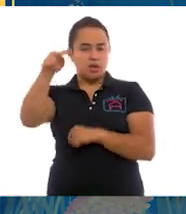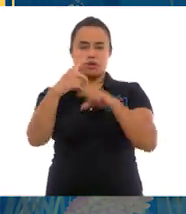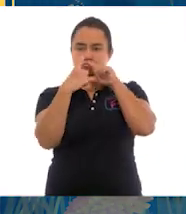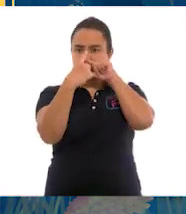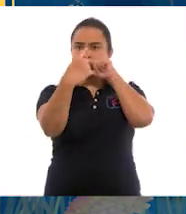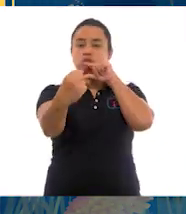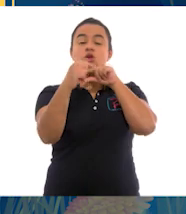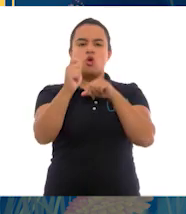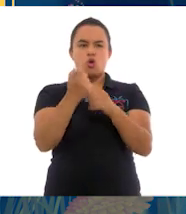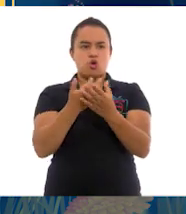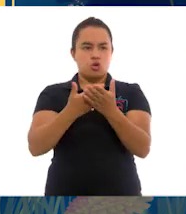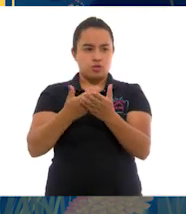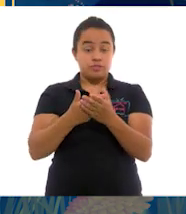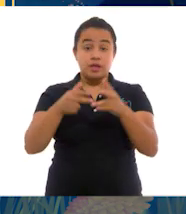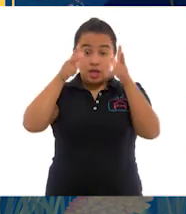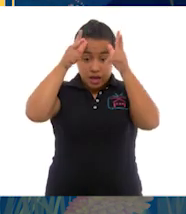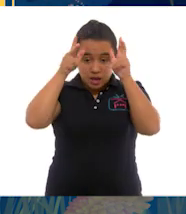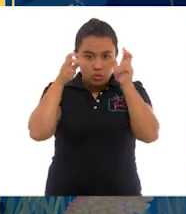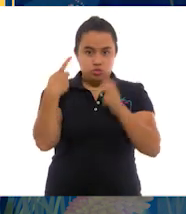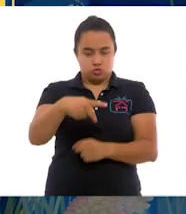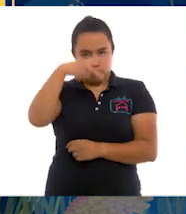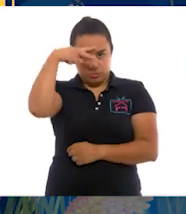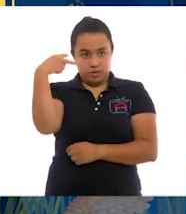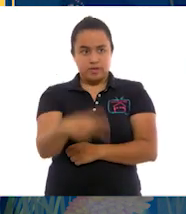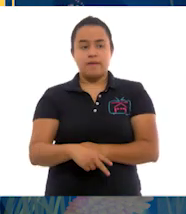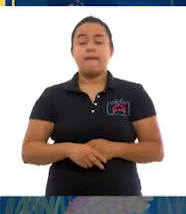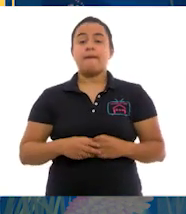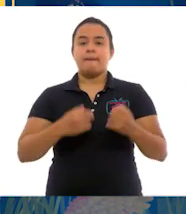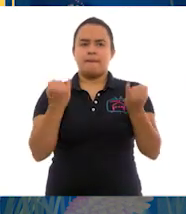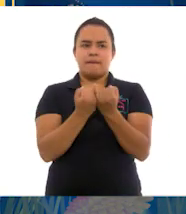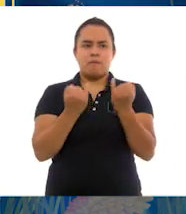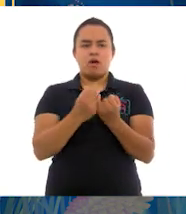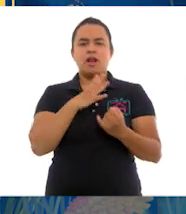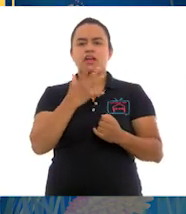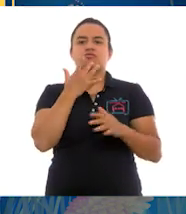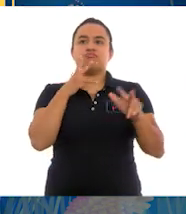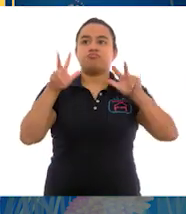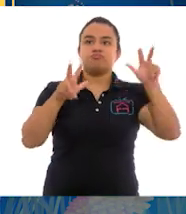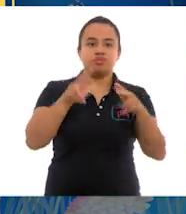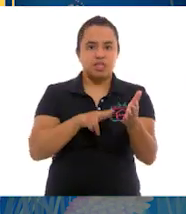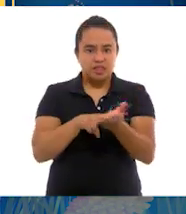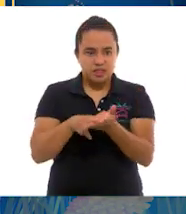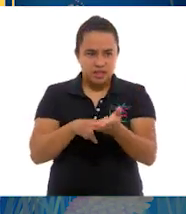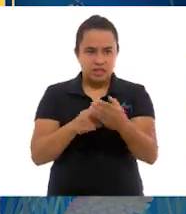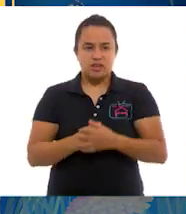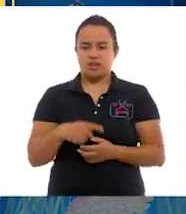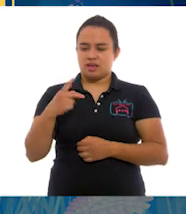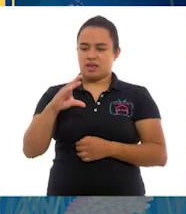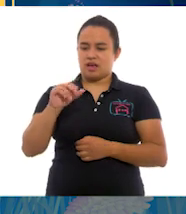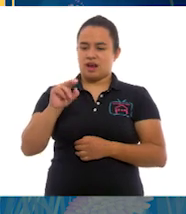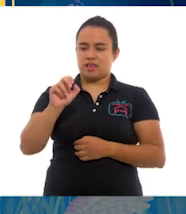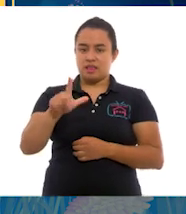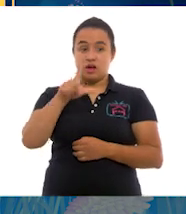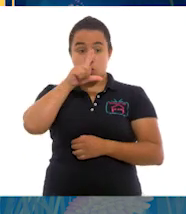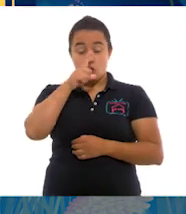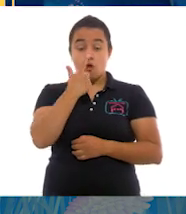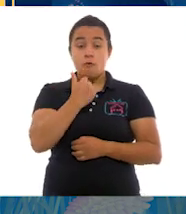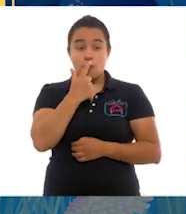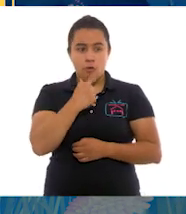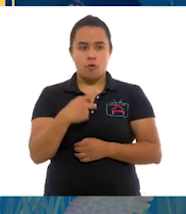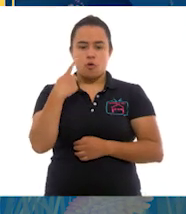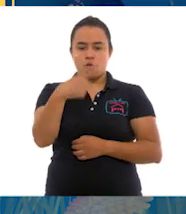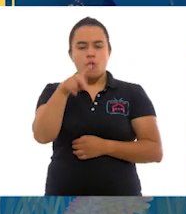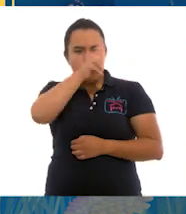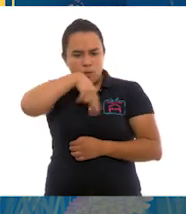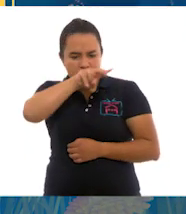rosada, el ajolote mexicano, acompañados de las iguanas negras, el cardenal rojo, la culebra de agua